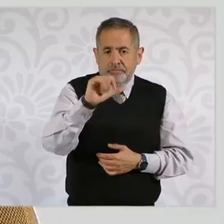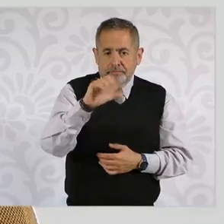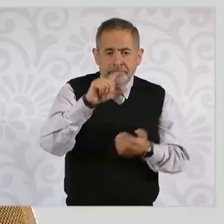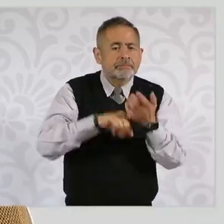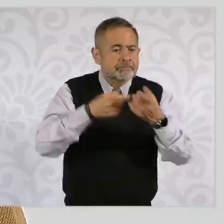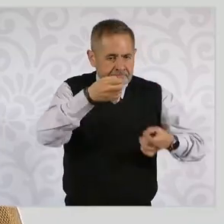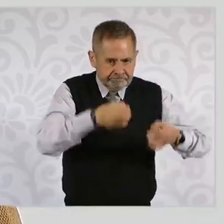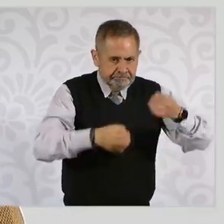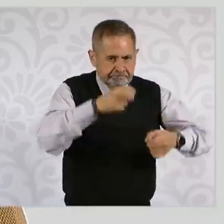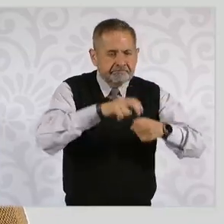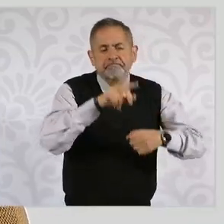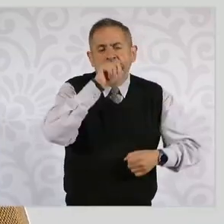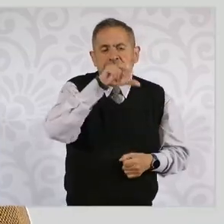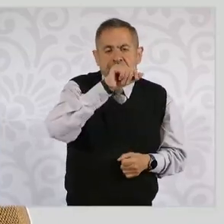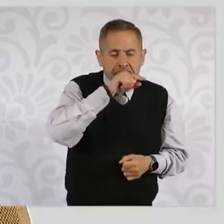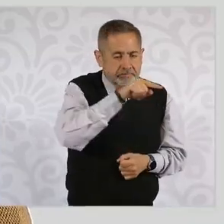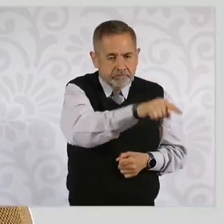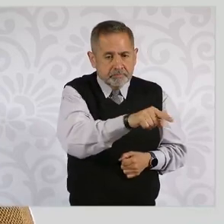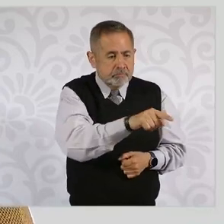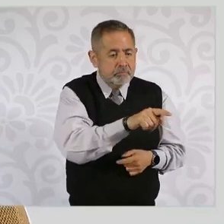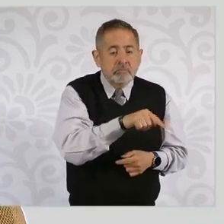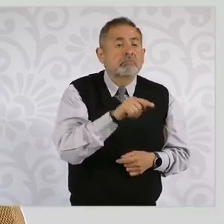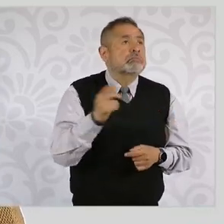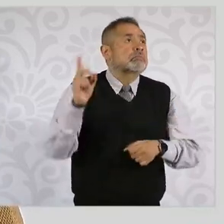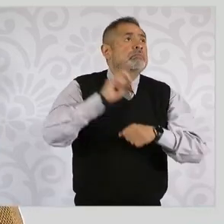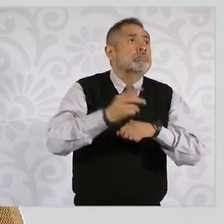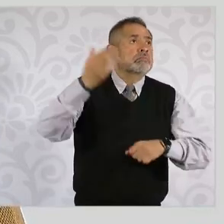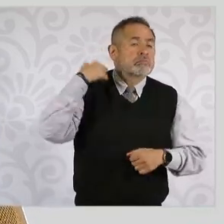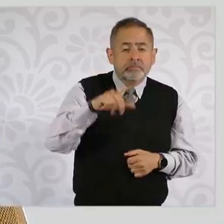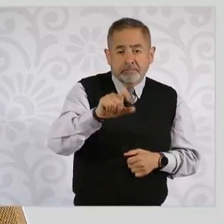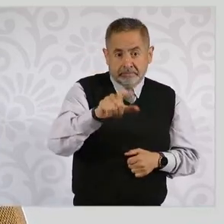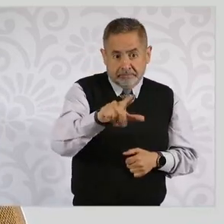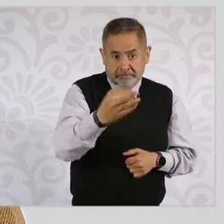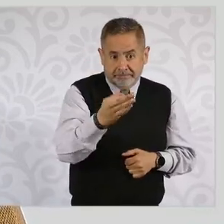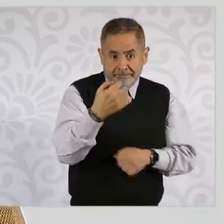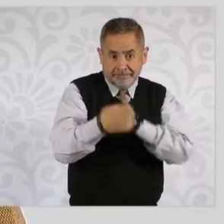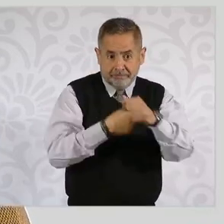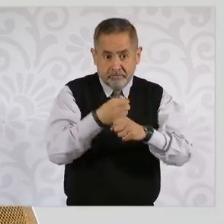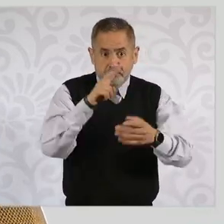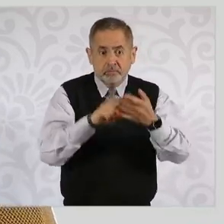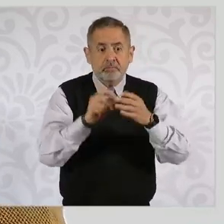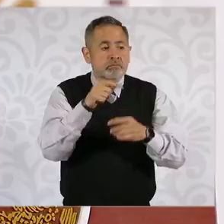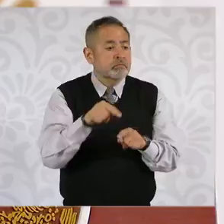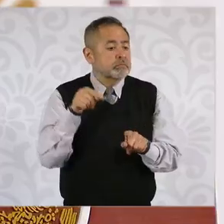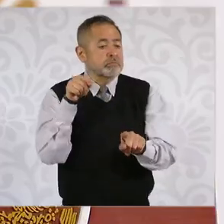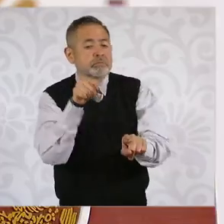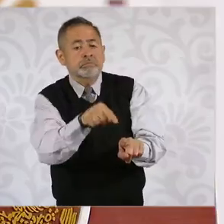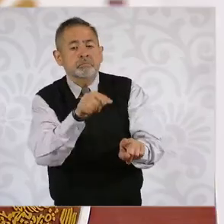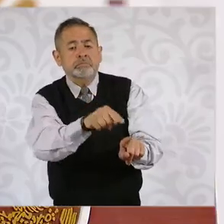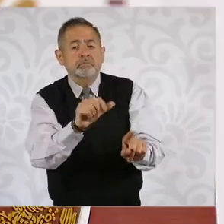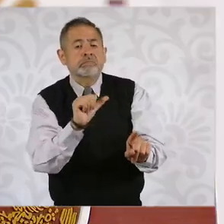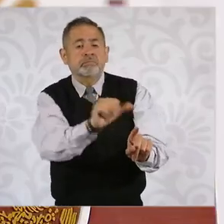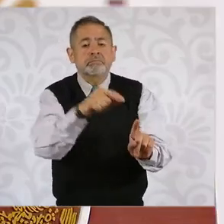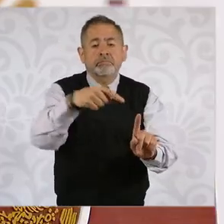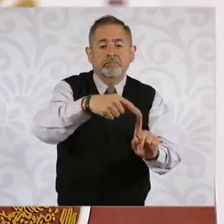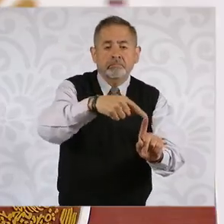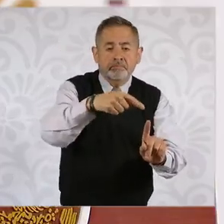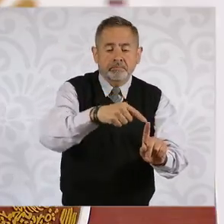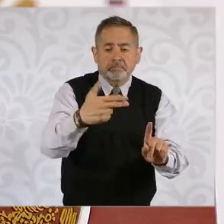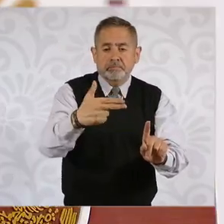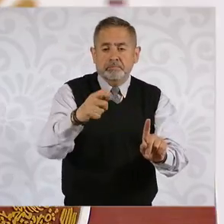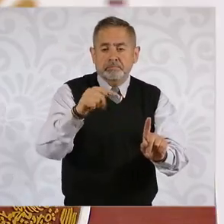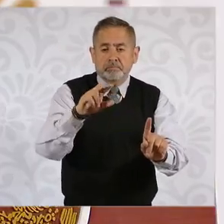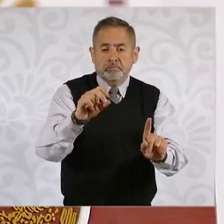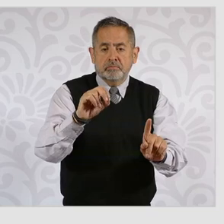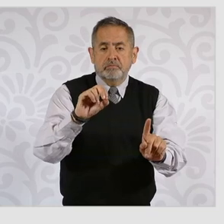juzgado penal en Jalisco, concedió el 27 de febrero de 2024 un amparo en favor de Héctor